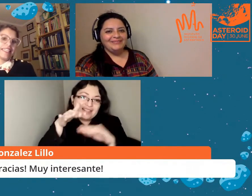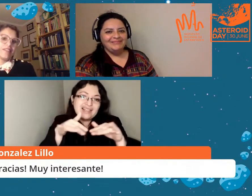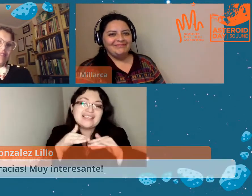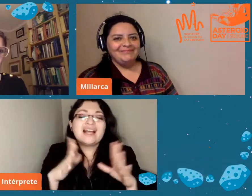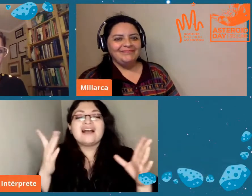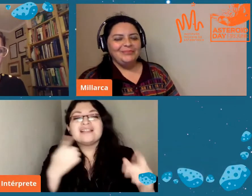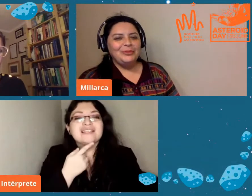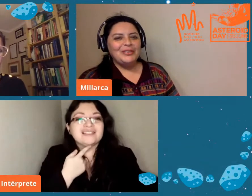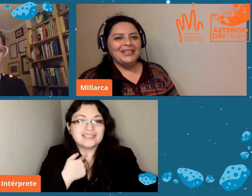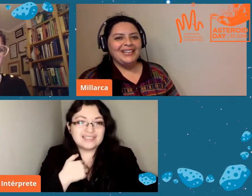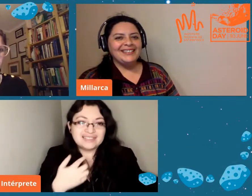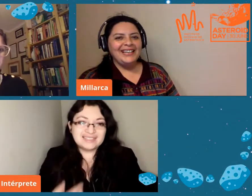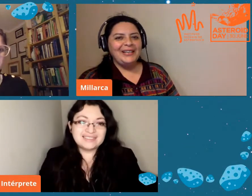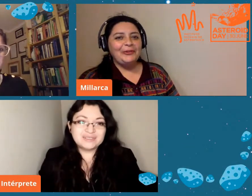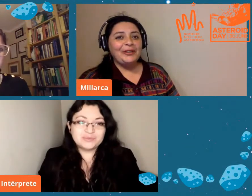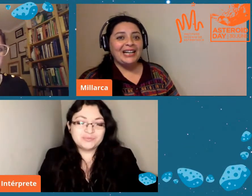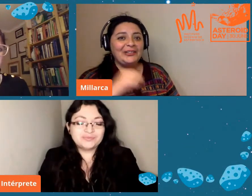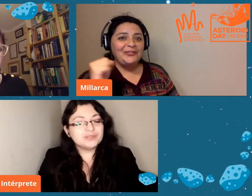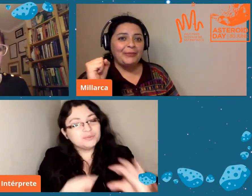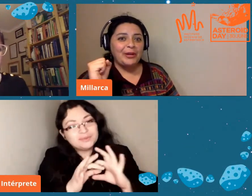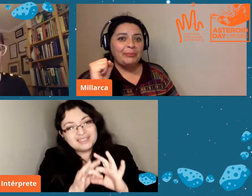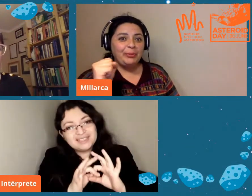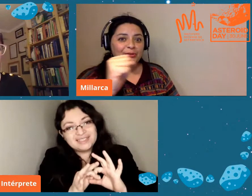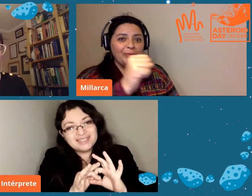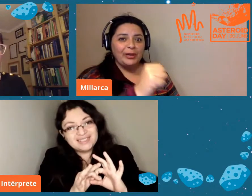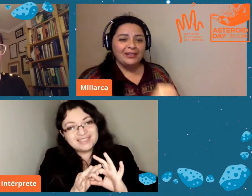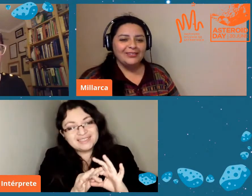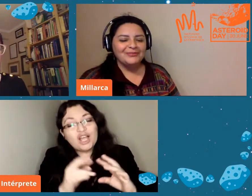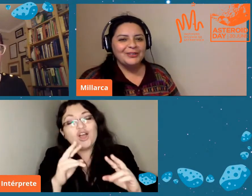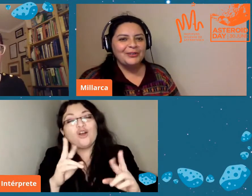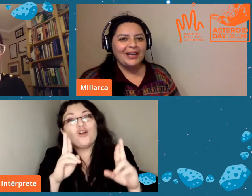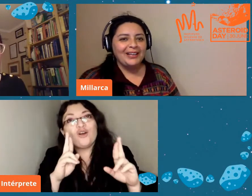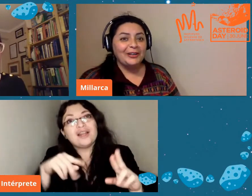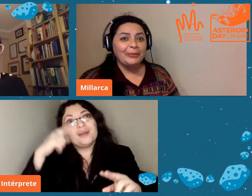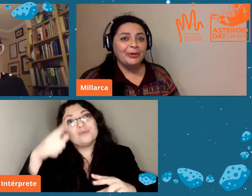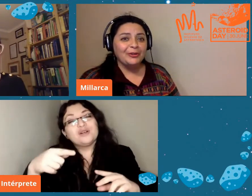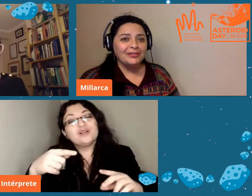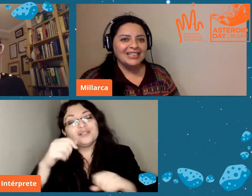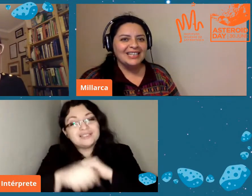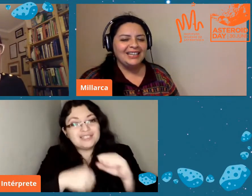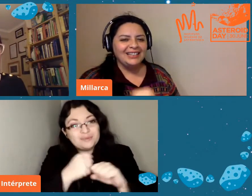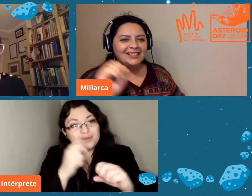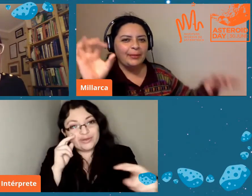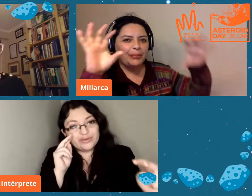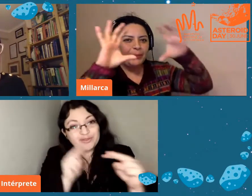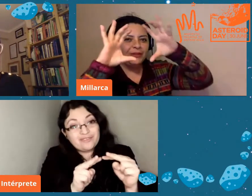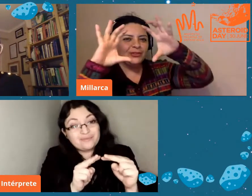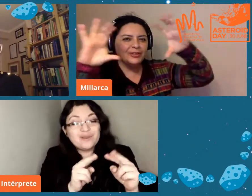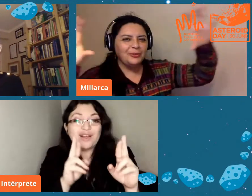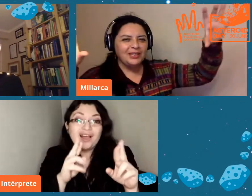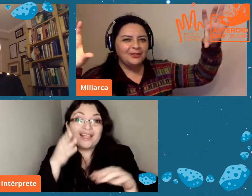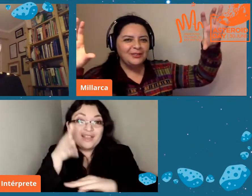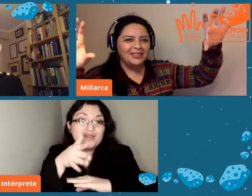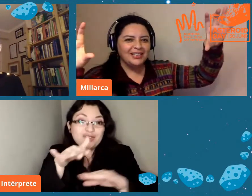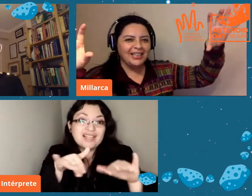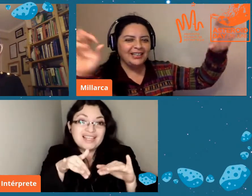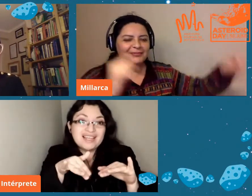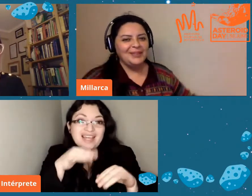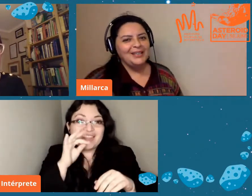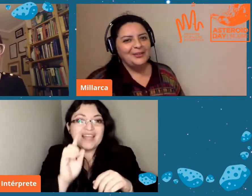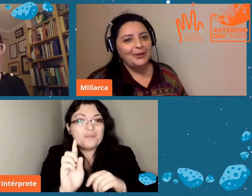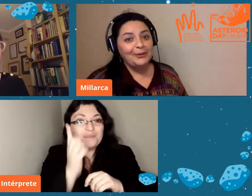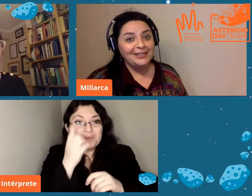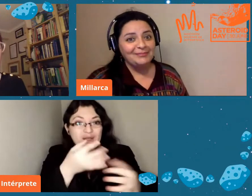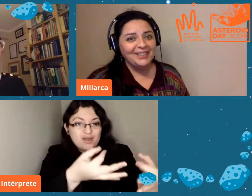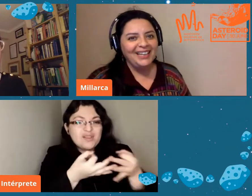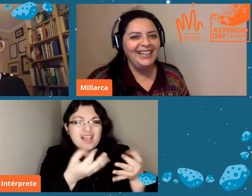interesante muchas gracias y ojalá nos veamos el próximo año ahí a lo mejor con una charla que se llama primeros resultados de